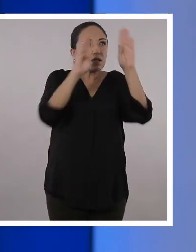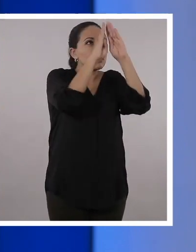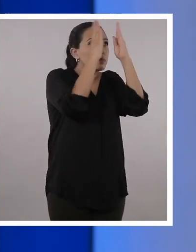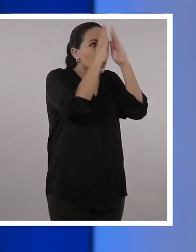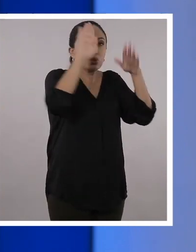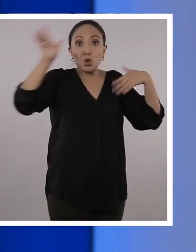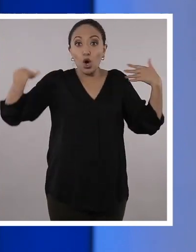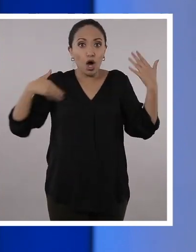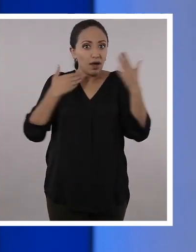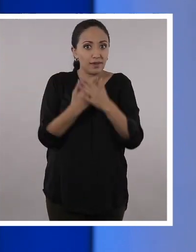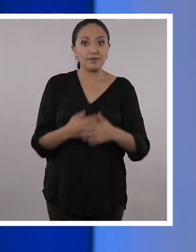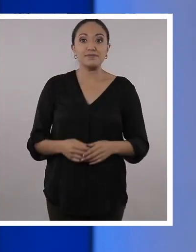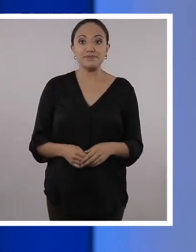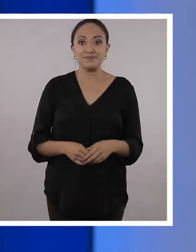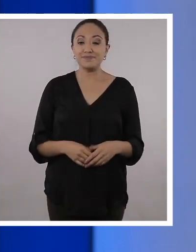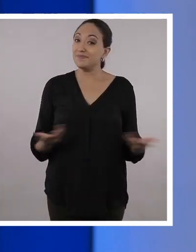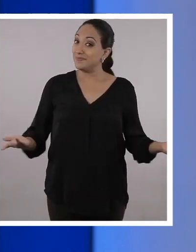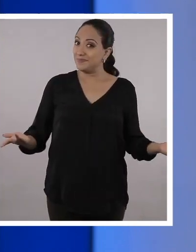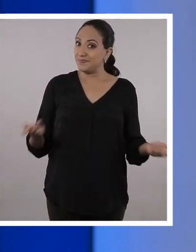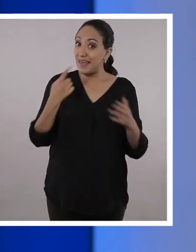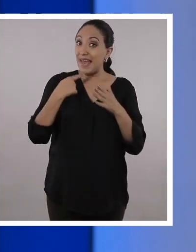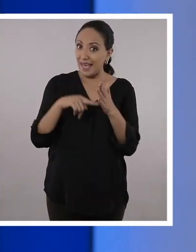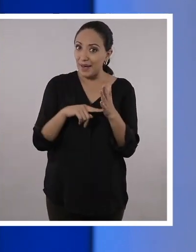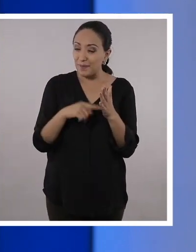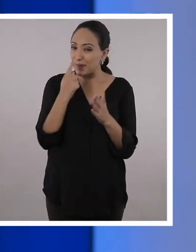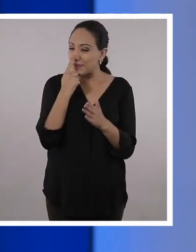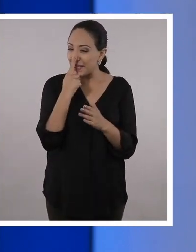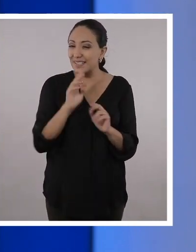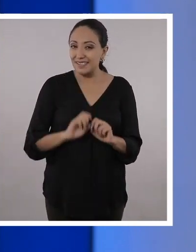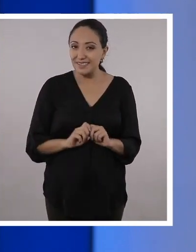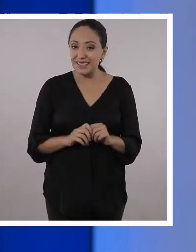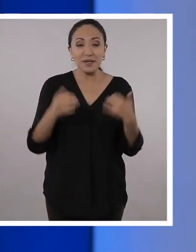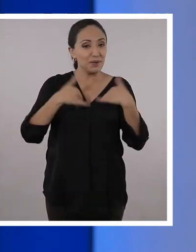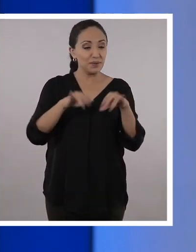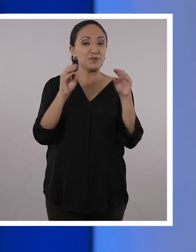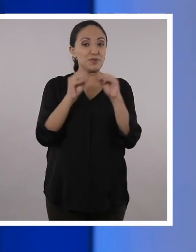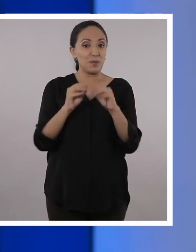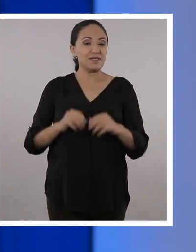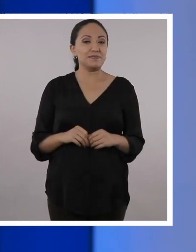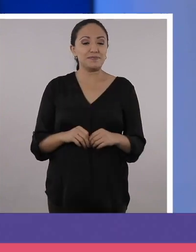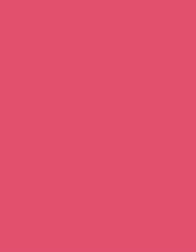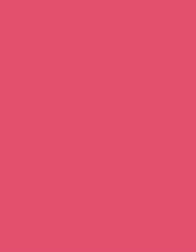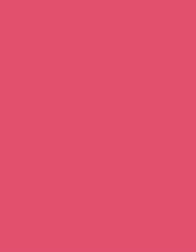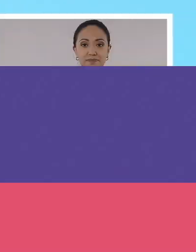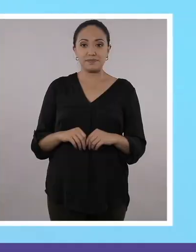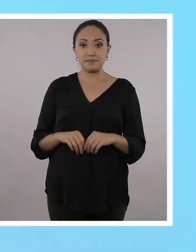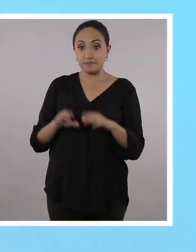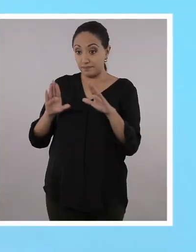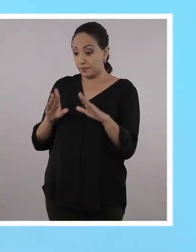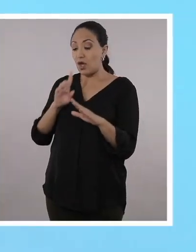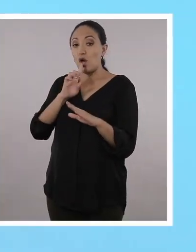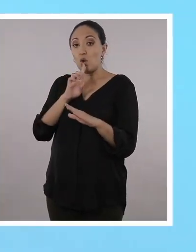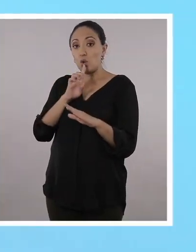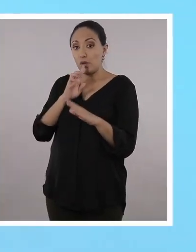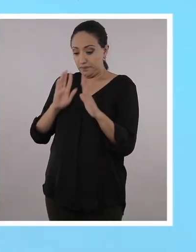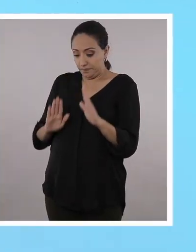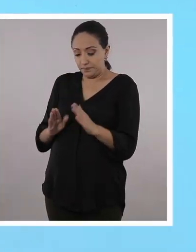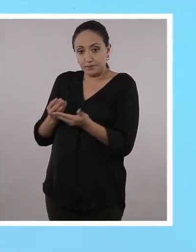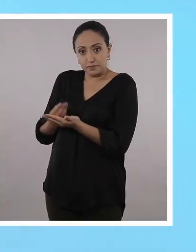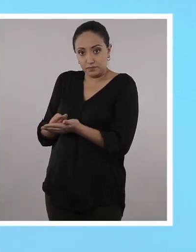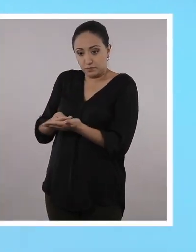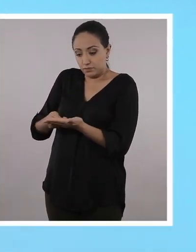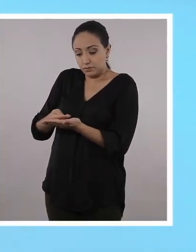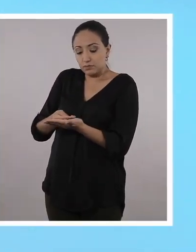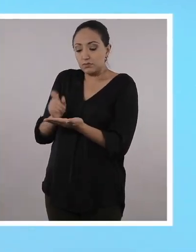y también toda nuestra ducha. ¿Qué les pareció estos ejemplos? Continuemos con nuestra lámpara de lava. Con la vela en una